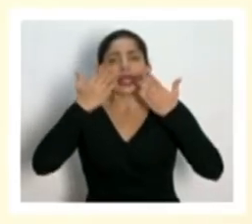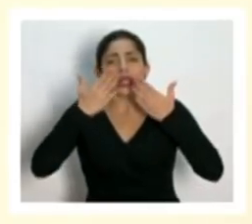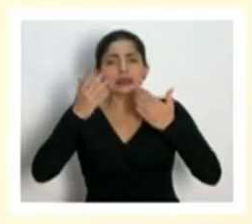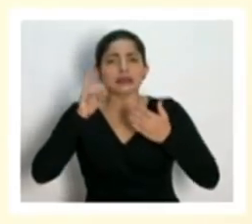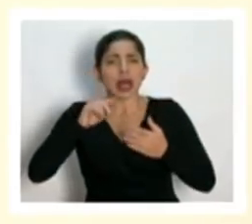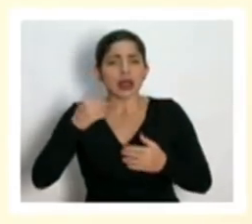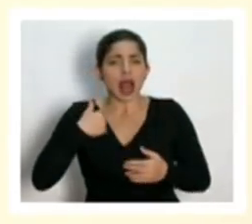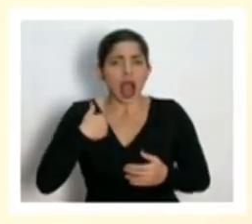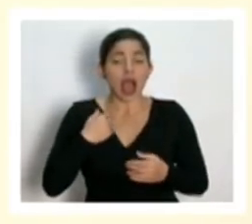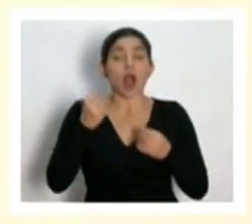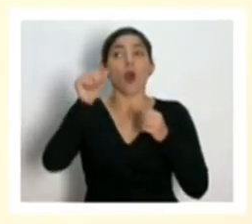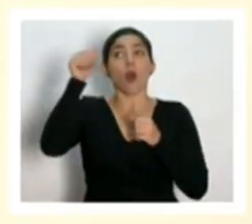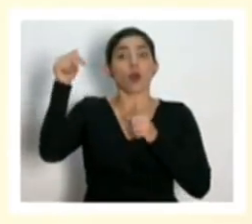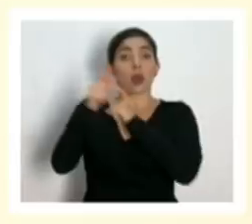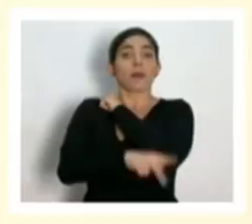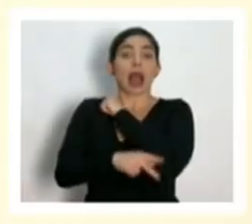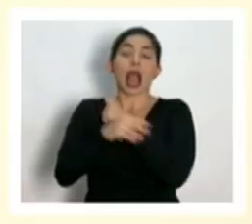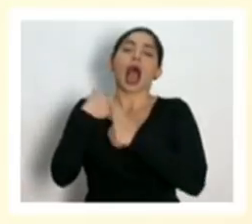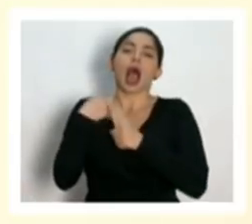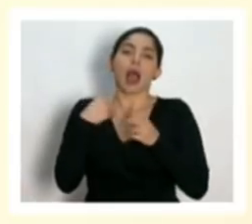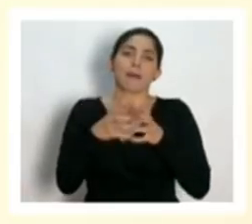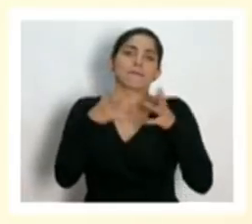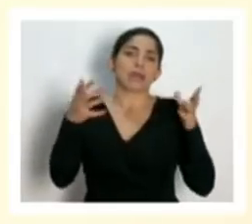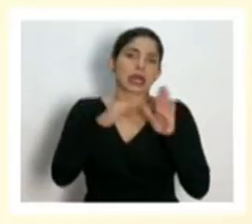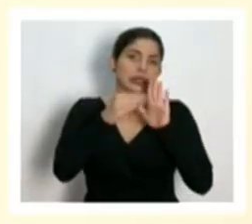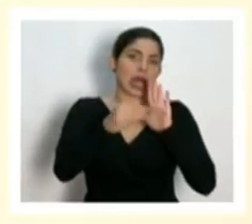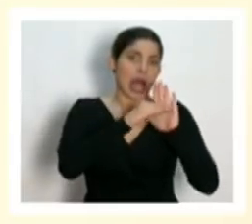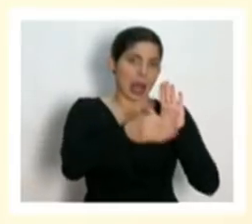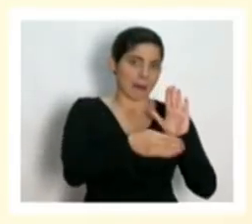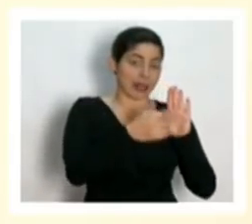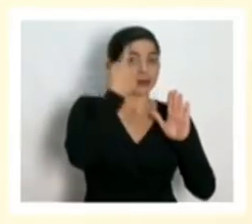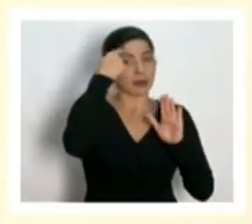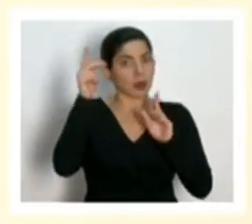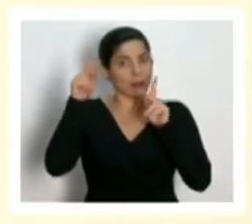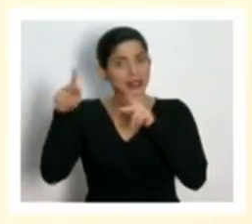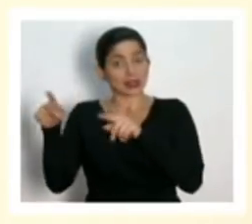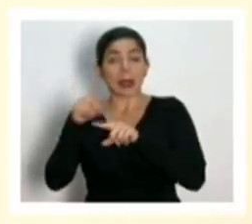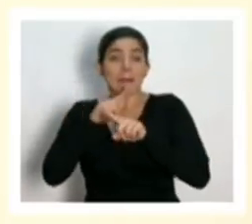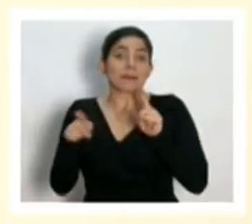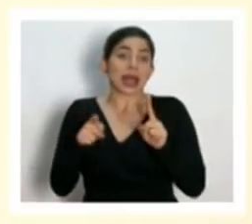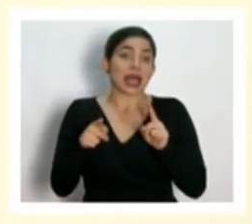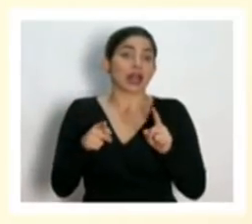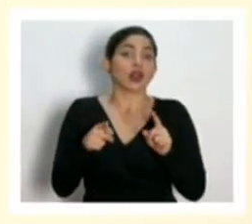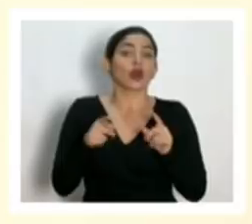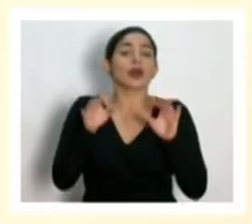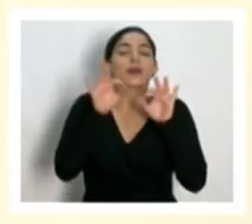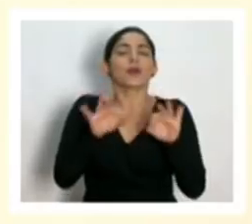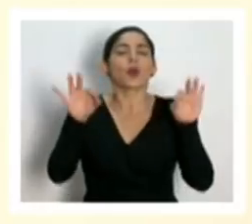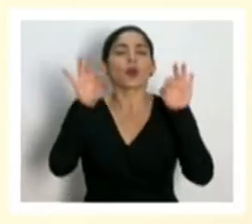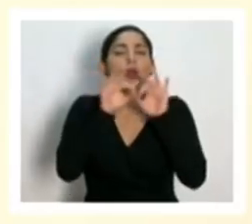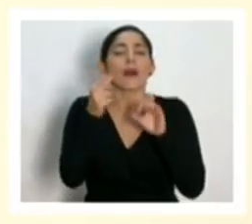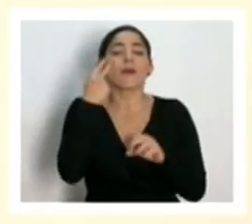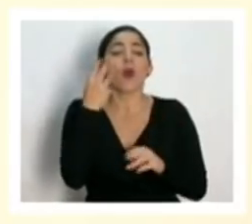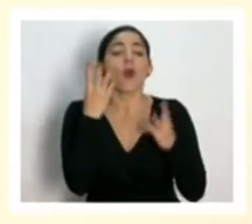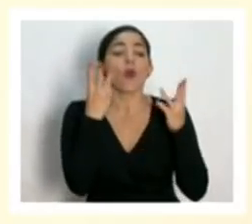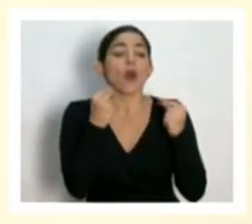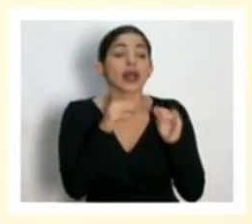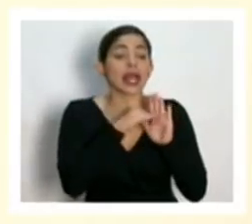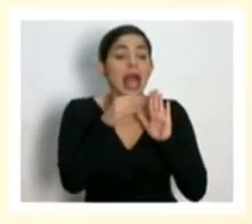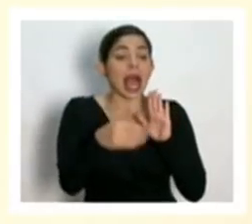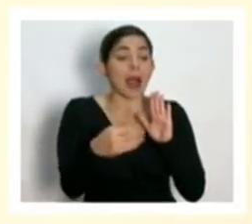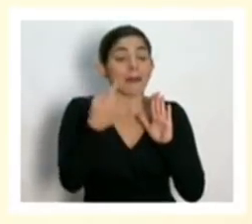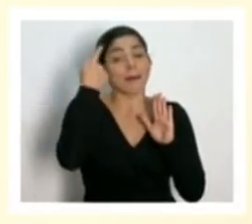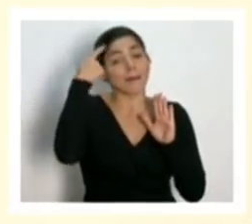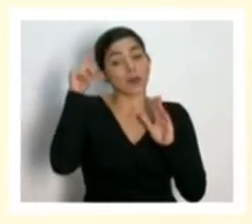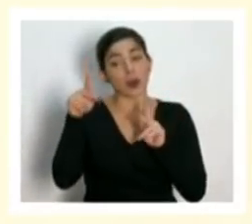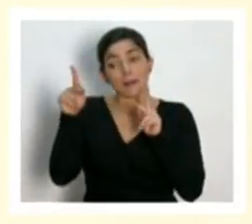tienen más camas por habitante pero no necesariamente las tienen lo que cuenta también es cuántas camas por habitante